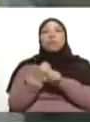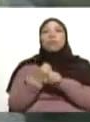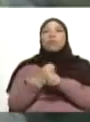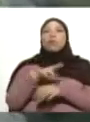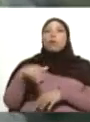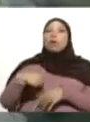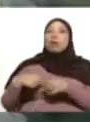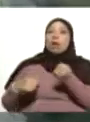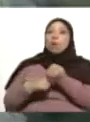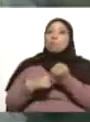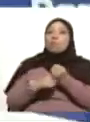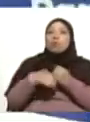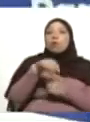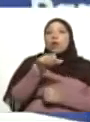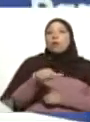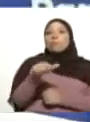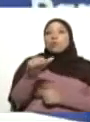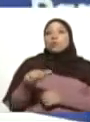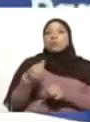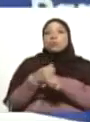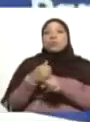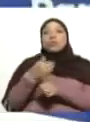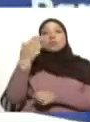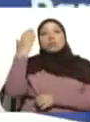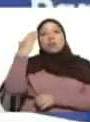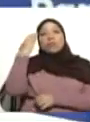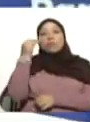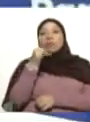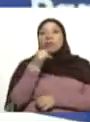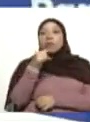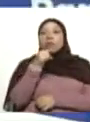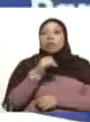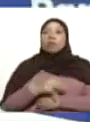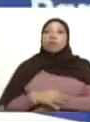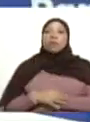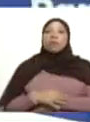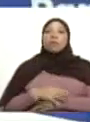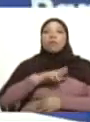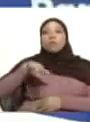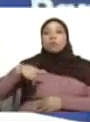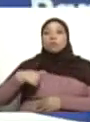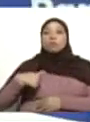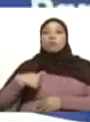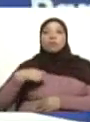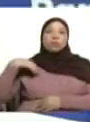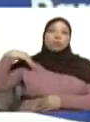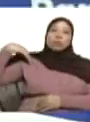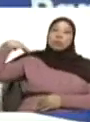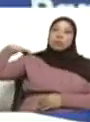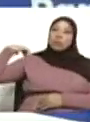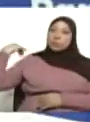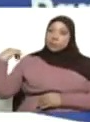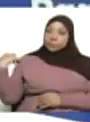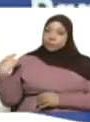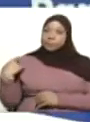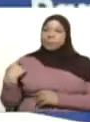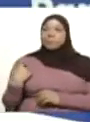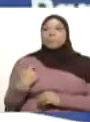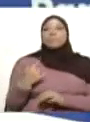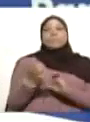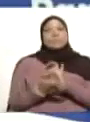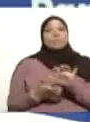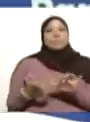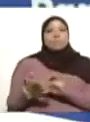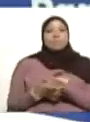Todo el apoyo a los vecinos y a las vecinas. Ustedes saben, vecinos, que pueden contar con nosotros, que nosotros no andamos en chanchullos,